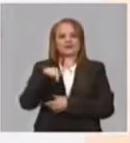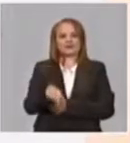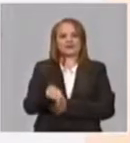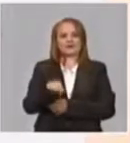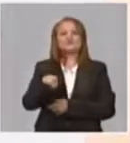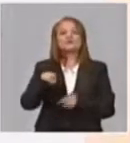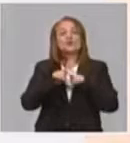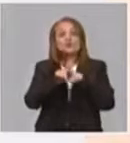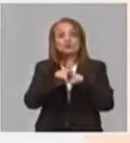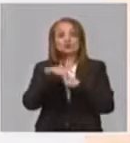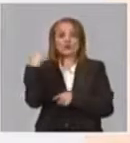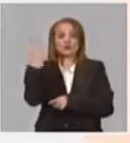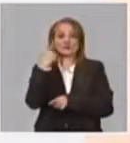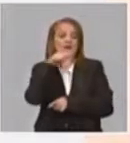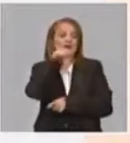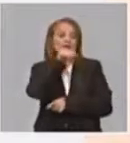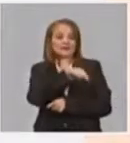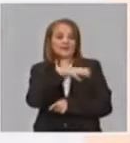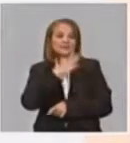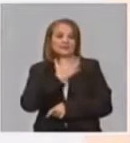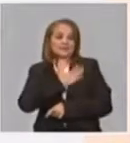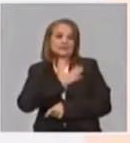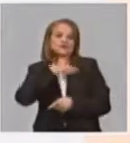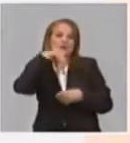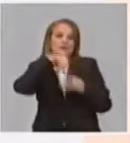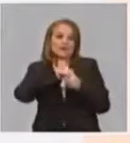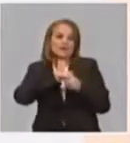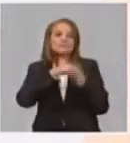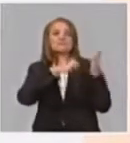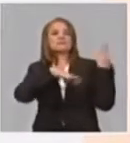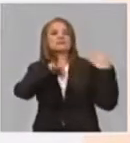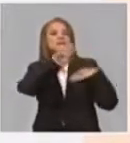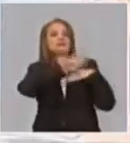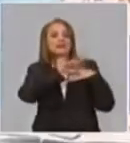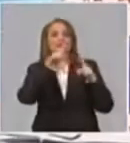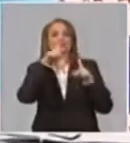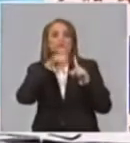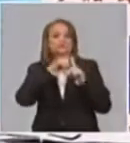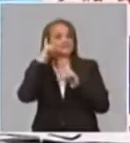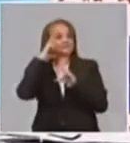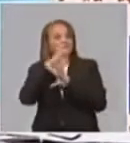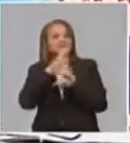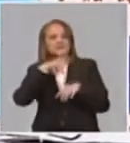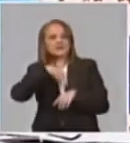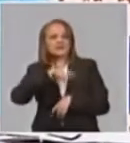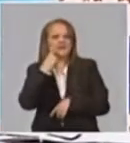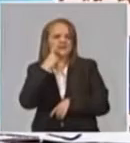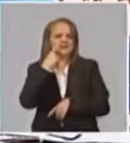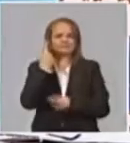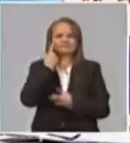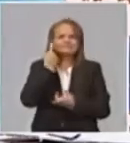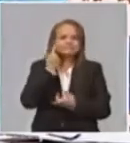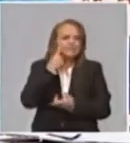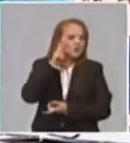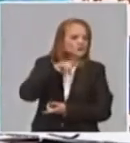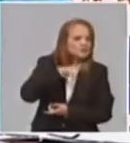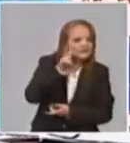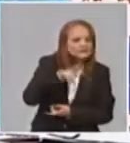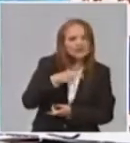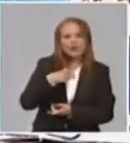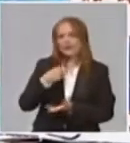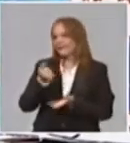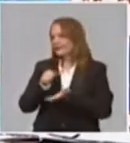centro del IDIC, de nuestro ministerio, pues de conjunto, hacen mediciones, observaciones, prestan servicio,